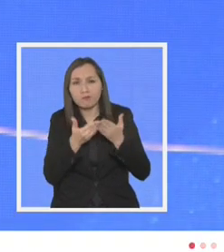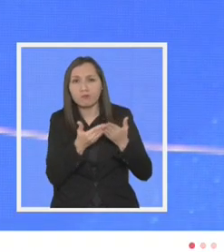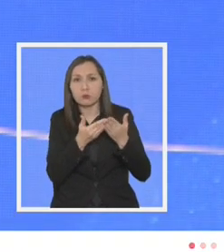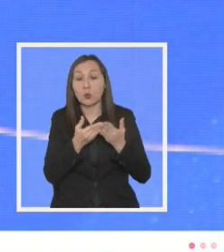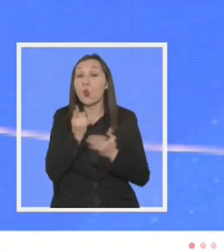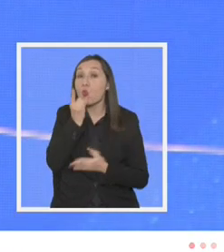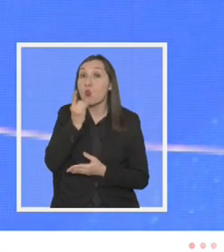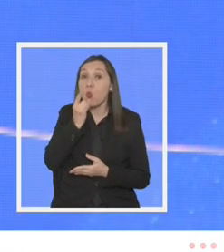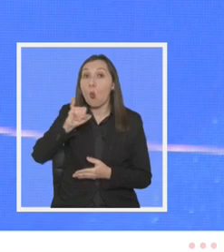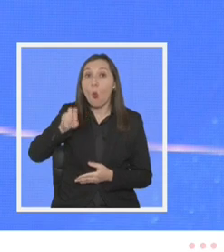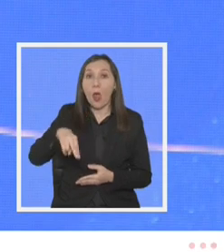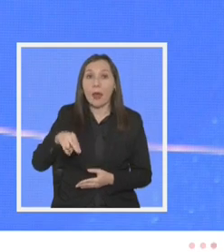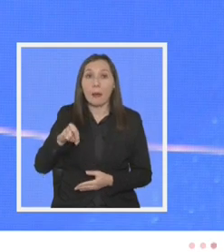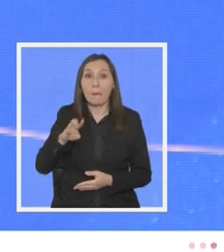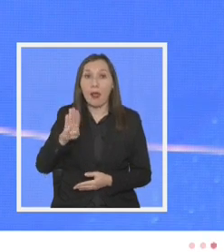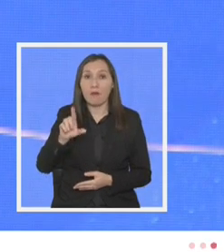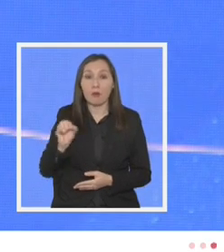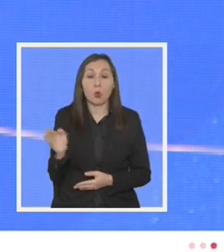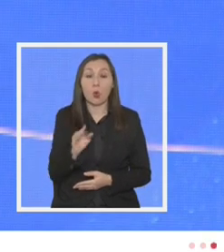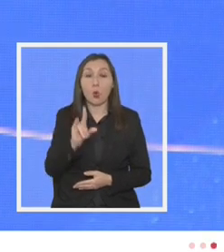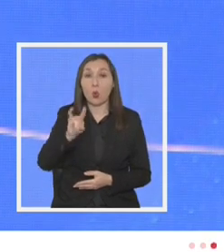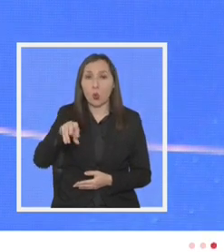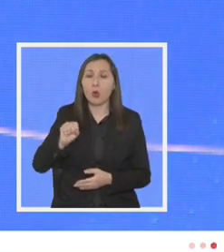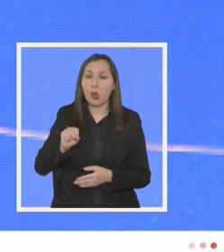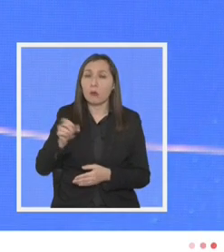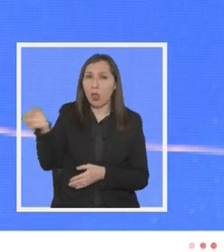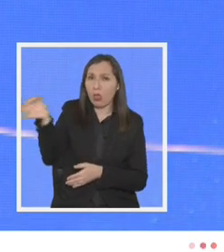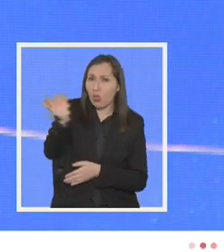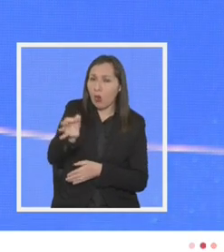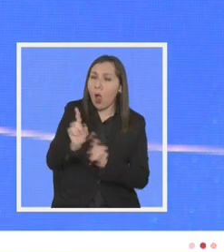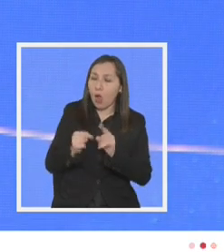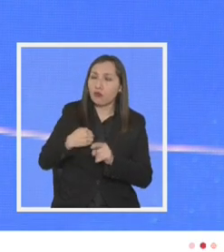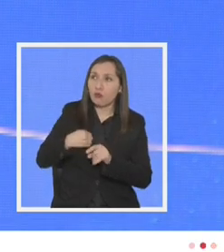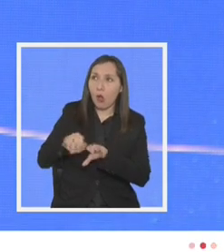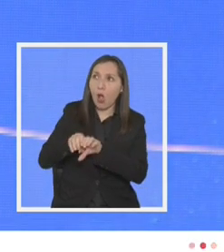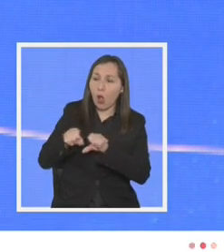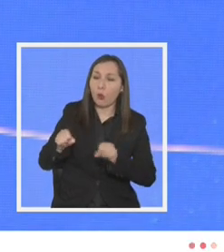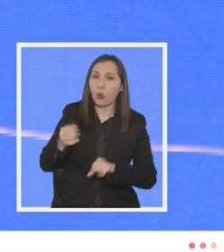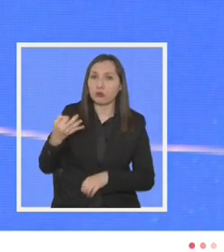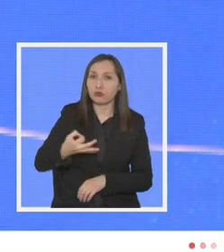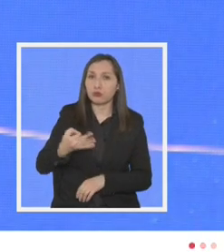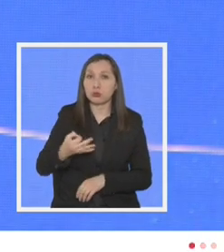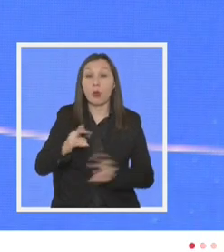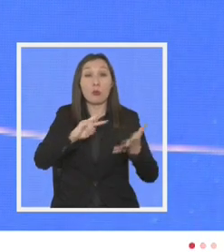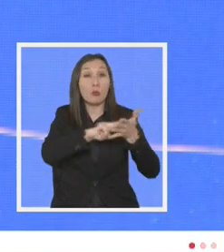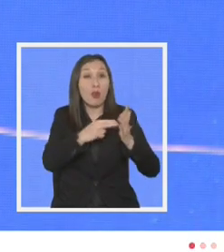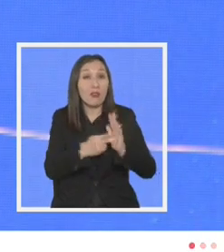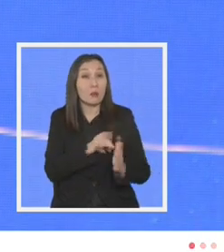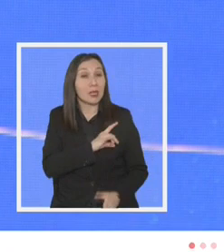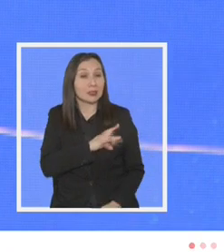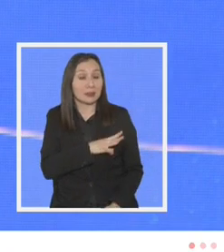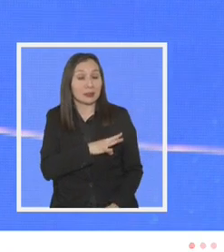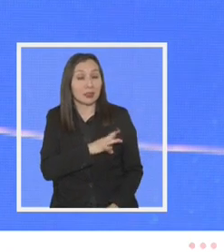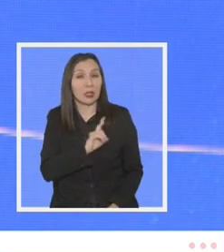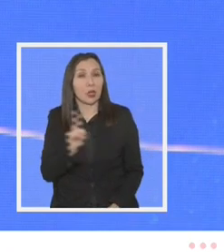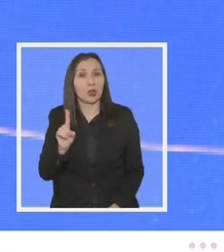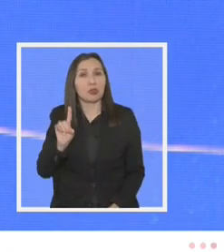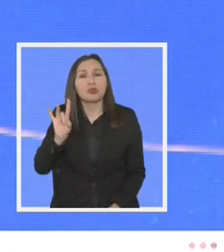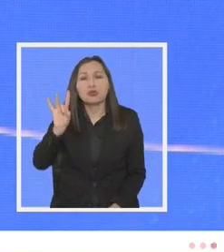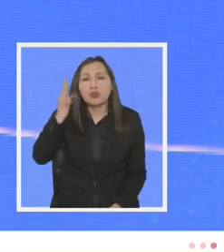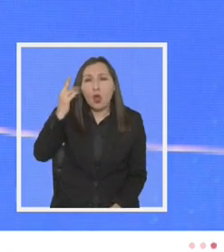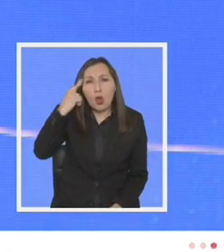uruguayo Juan Pablo Luna decía algo que comparto plenamente el problema de Chile no es solo